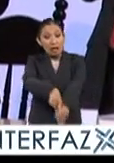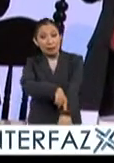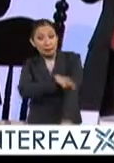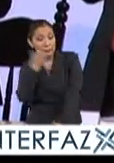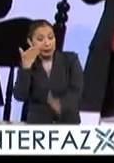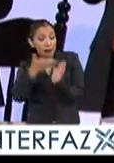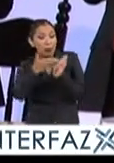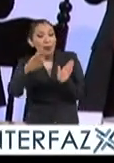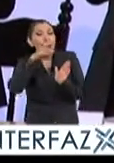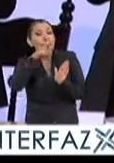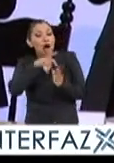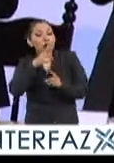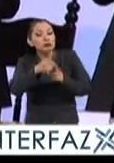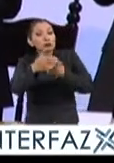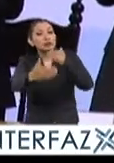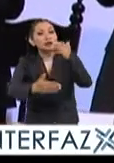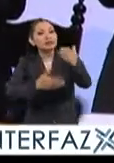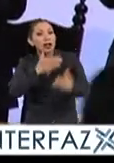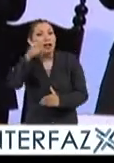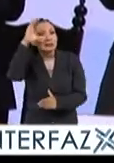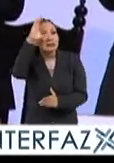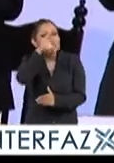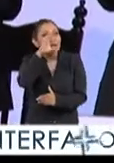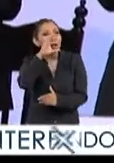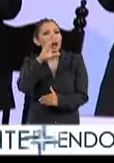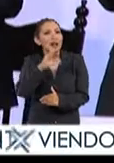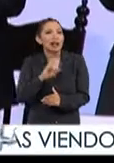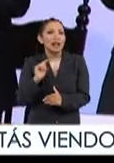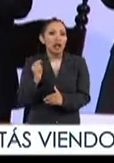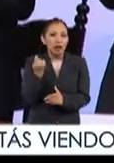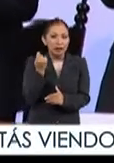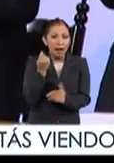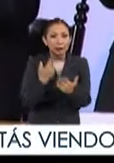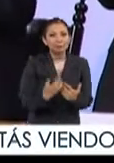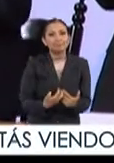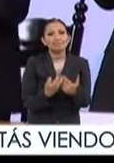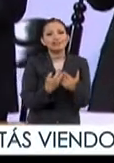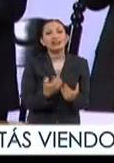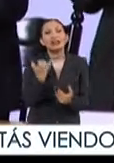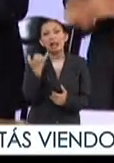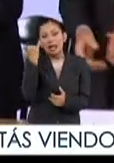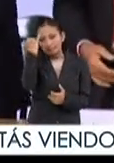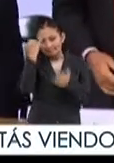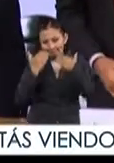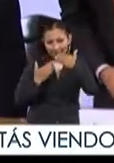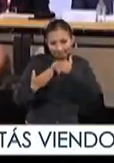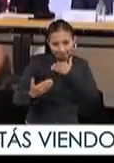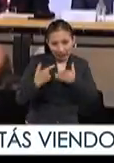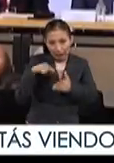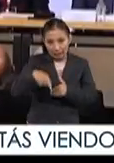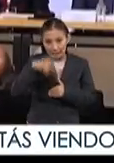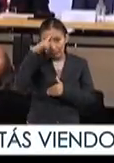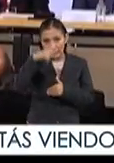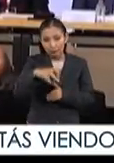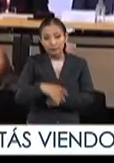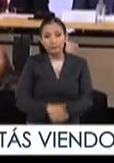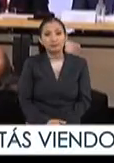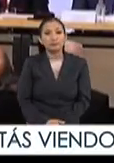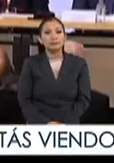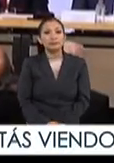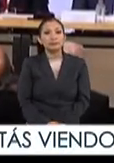para el mejor desarrollo de la ciencia de la tecnología y de la innovación en nuestra nación